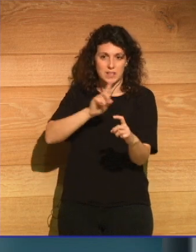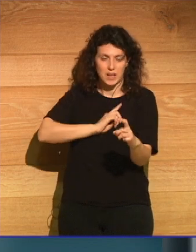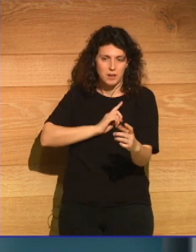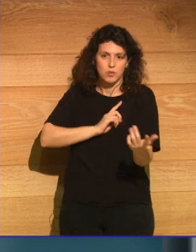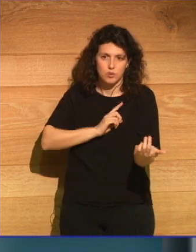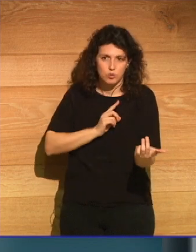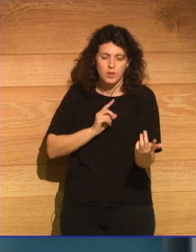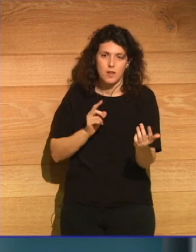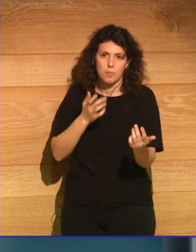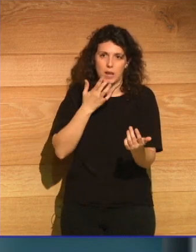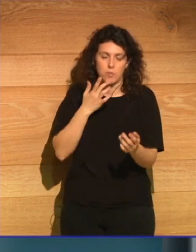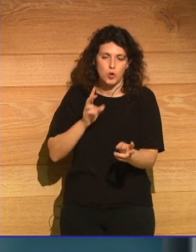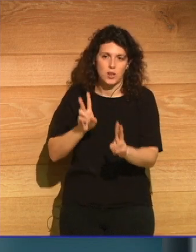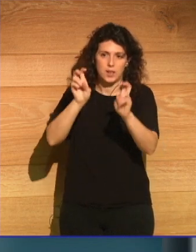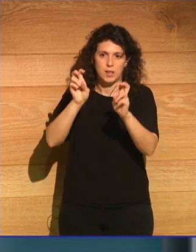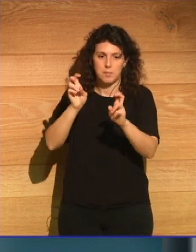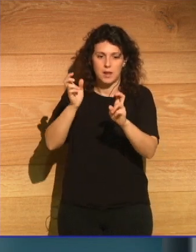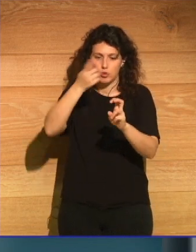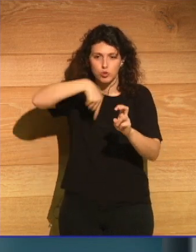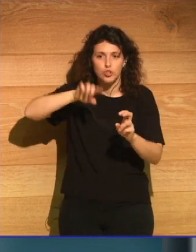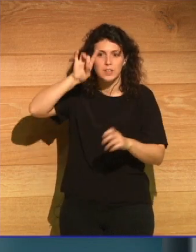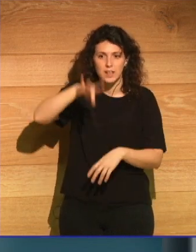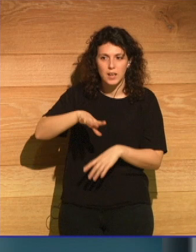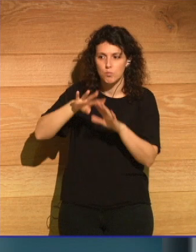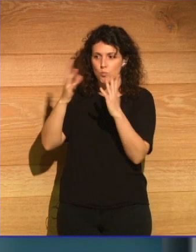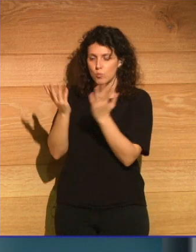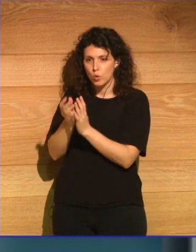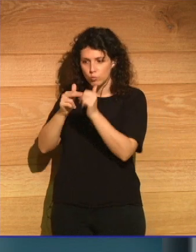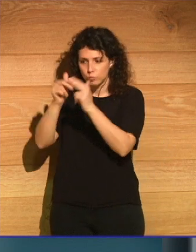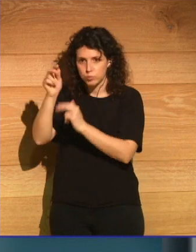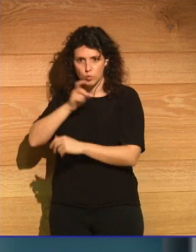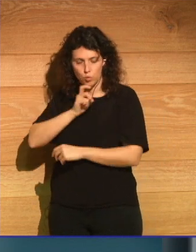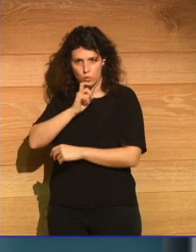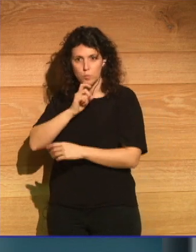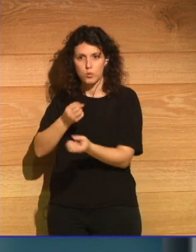quiénes somos y el tipo de mundo que estamos construyendo.